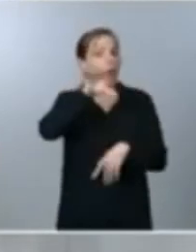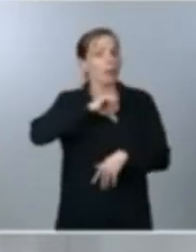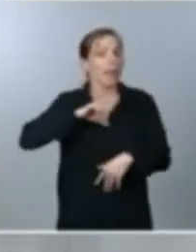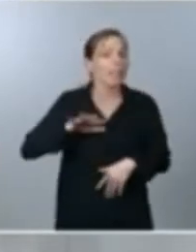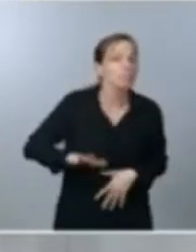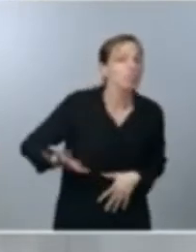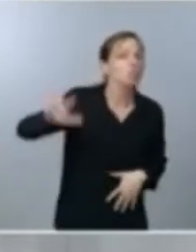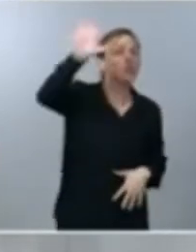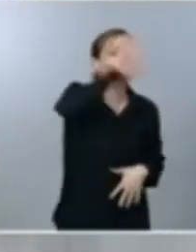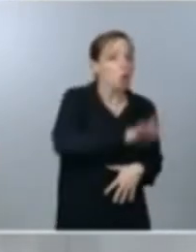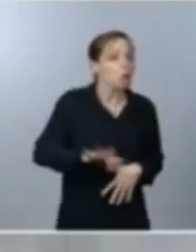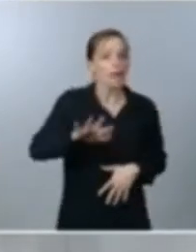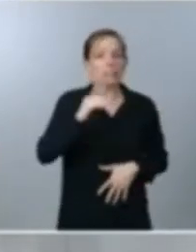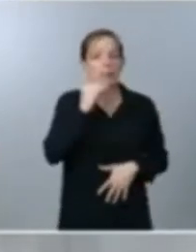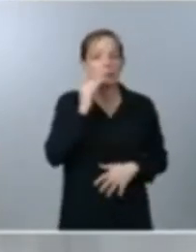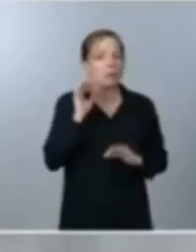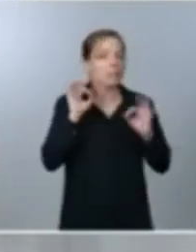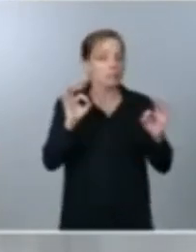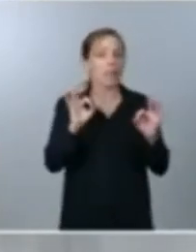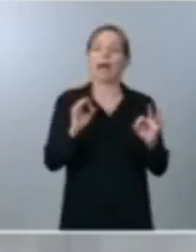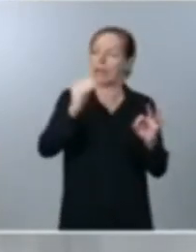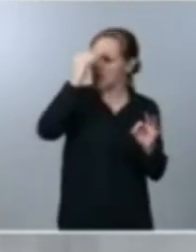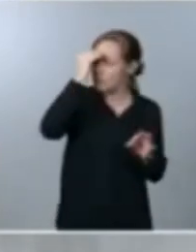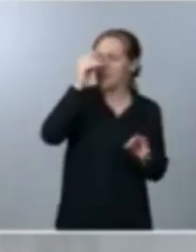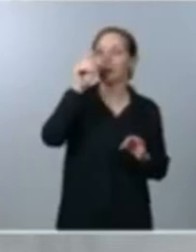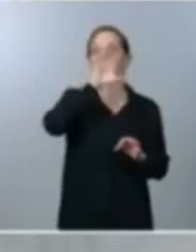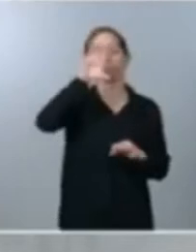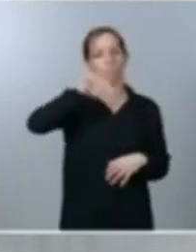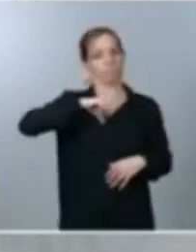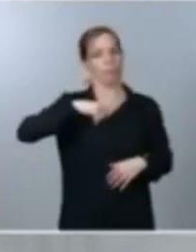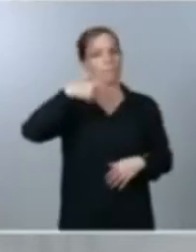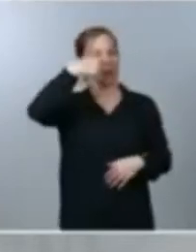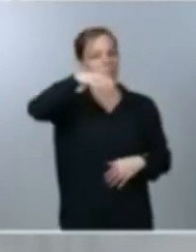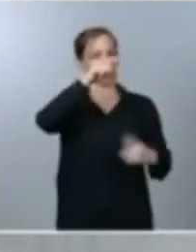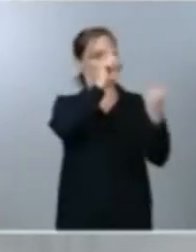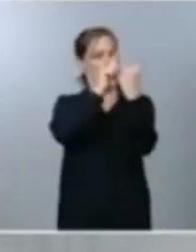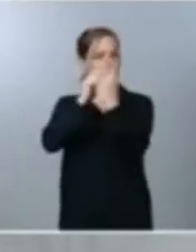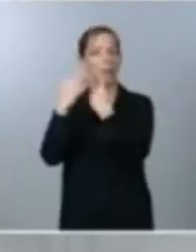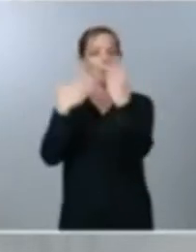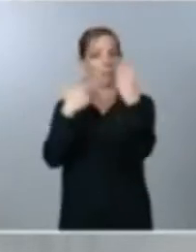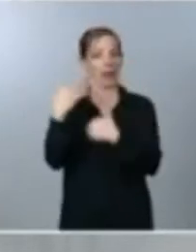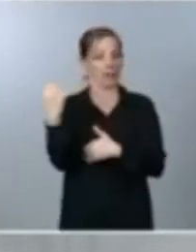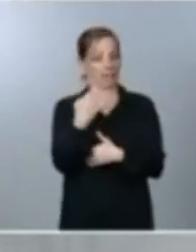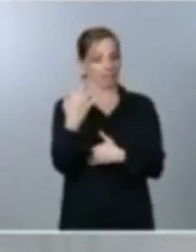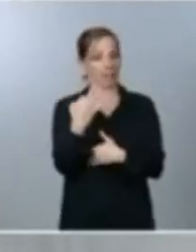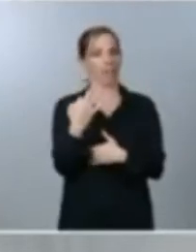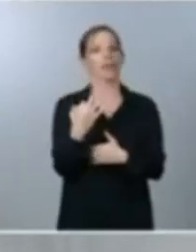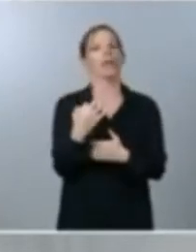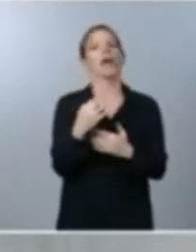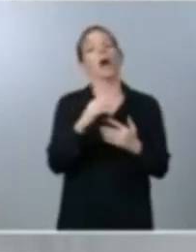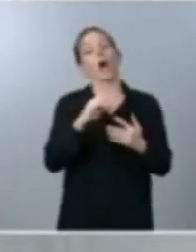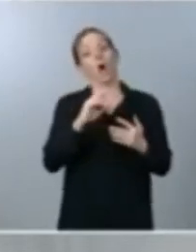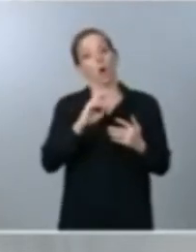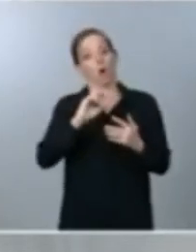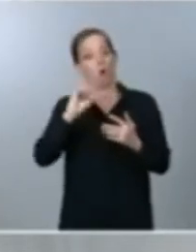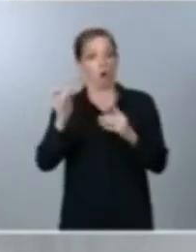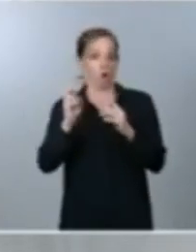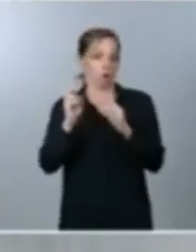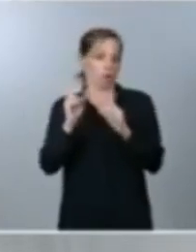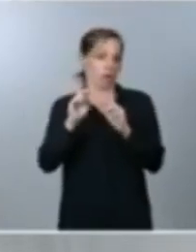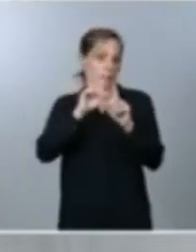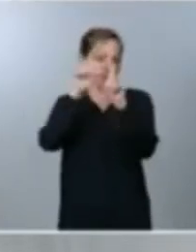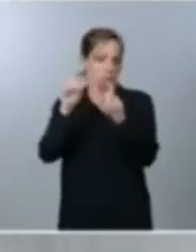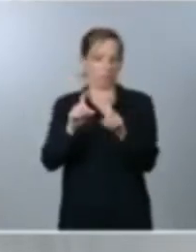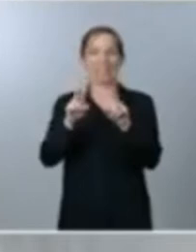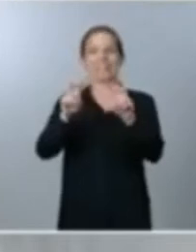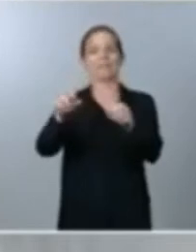debería usted hablarlo con los presidentes autonómicos? y cambiando de tercio de pandemia como decía Inma en el tema educación en